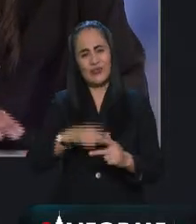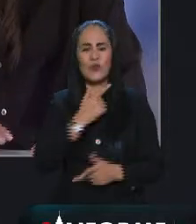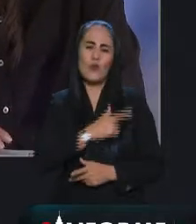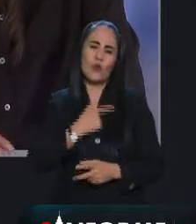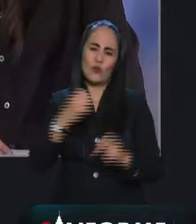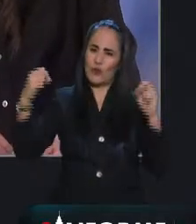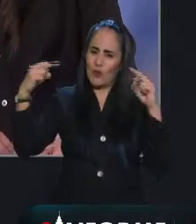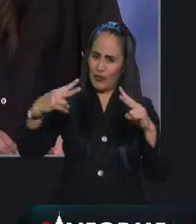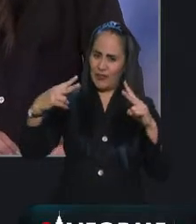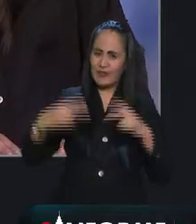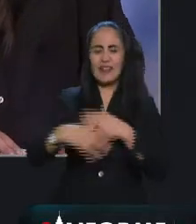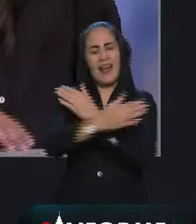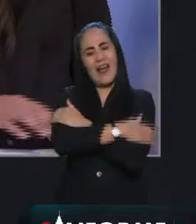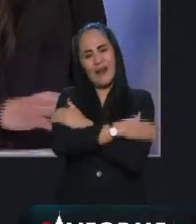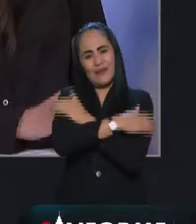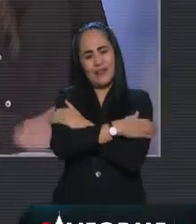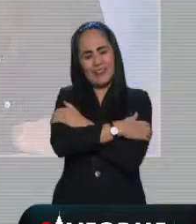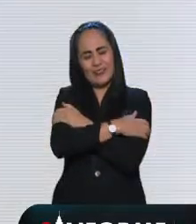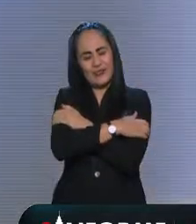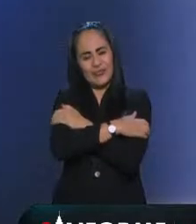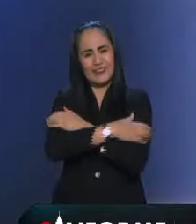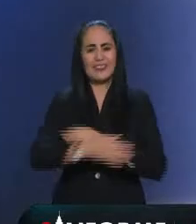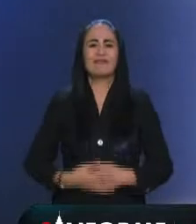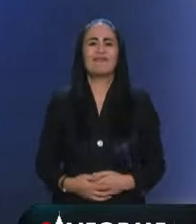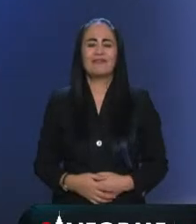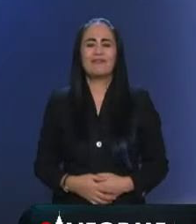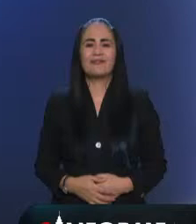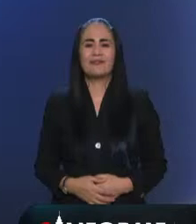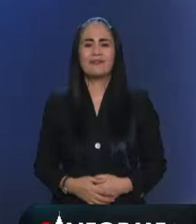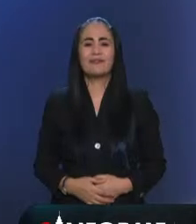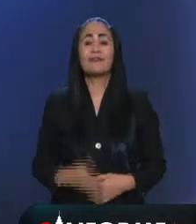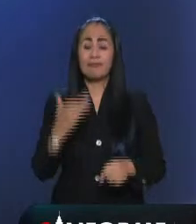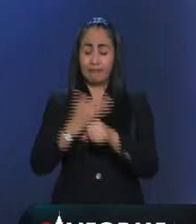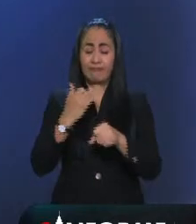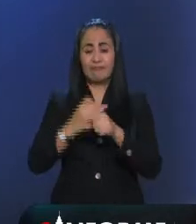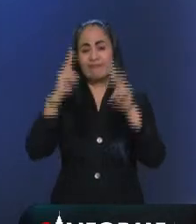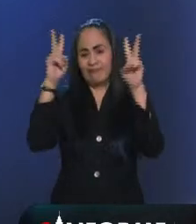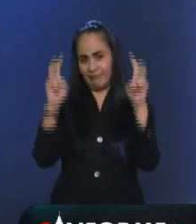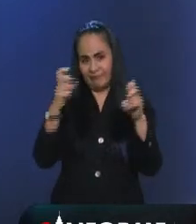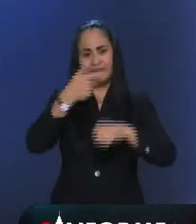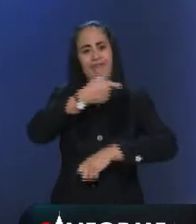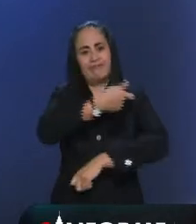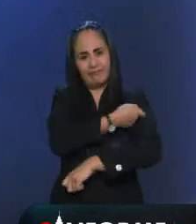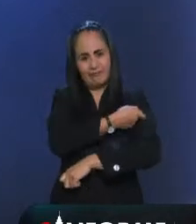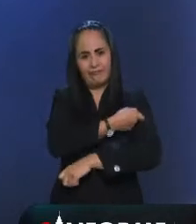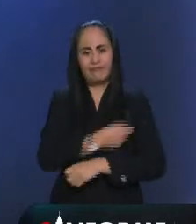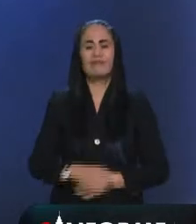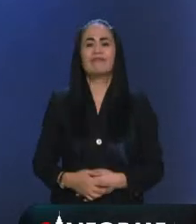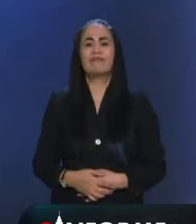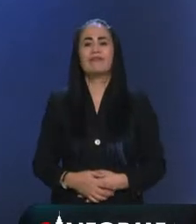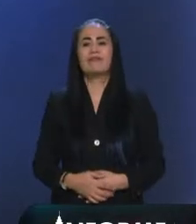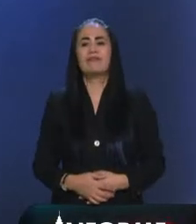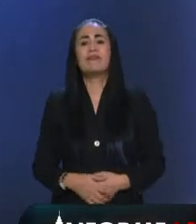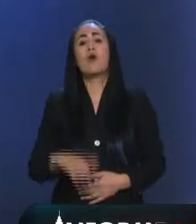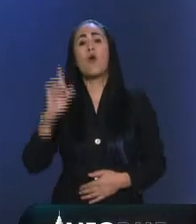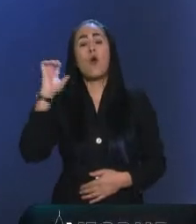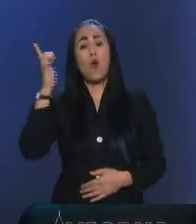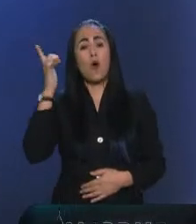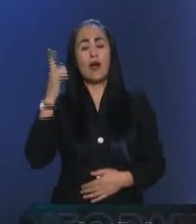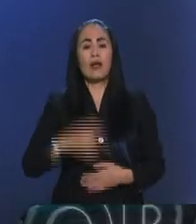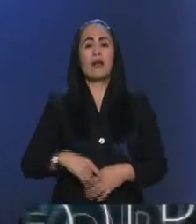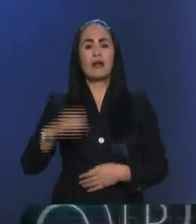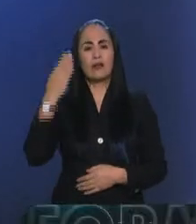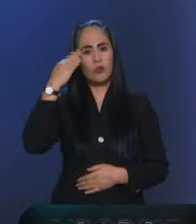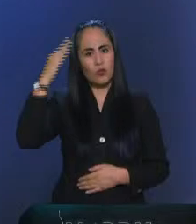Le mandamos un abrazo, doctor. Gracias. fuerte, doctor. bueno, ya que estamos hablando de vacunas, le informamos que nuestro país espera contar con el orgánico de Cuba,